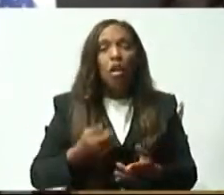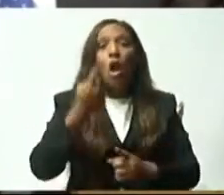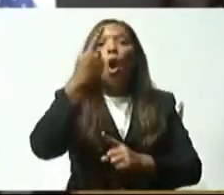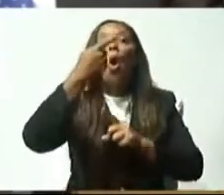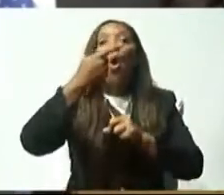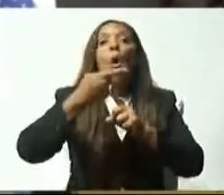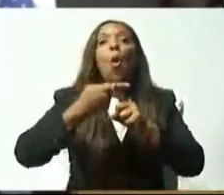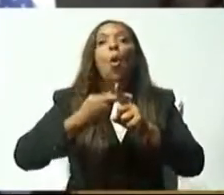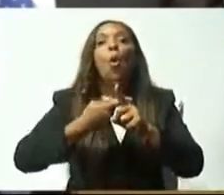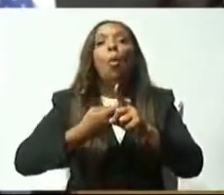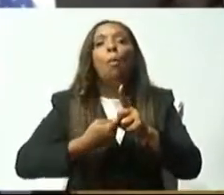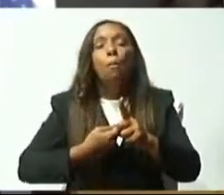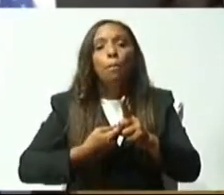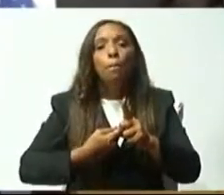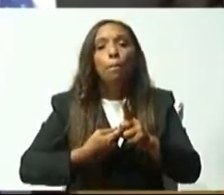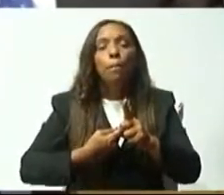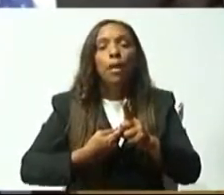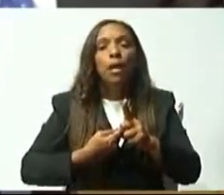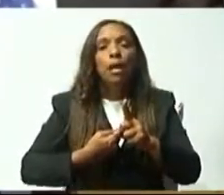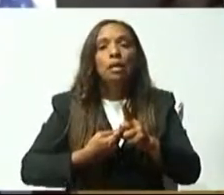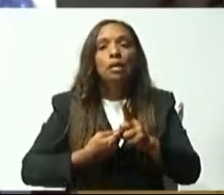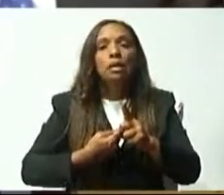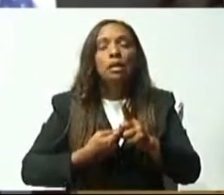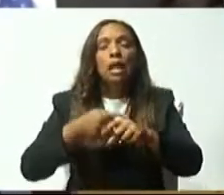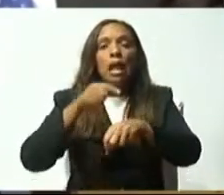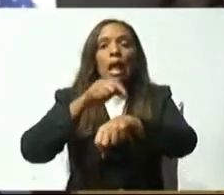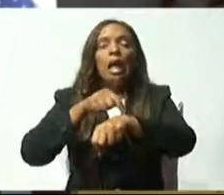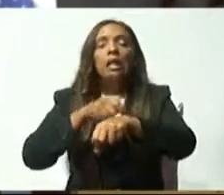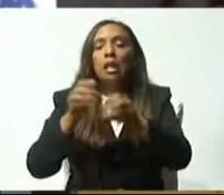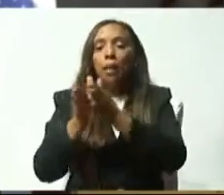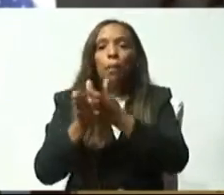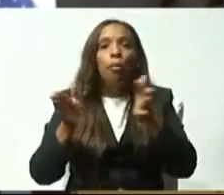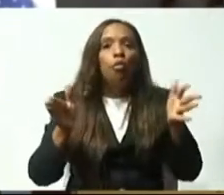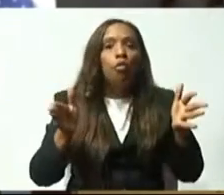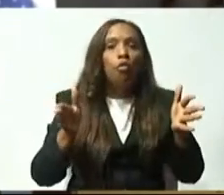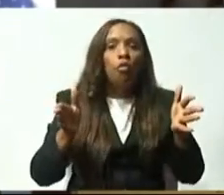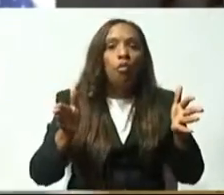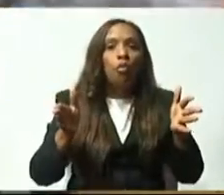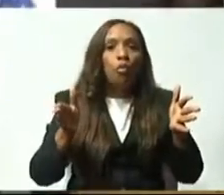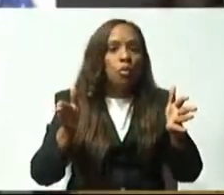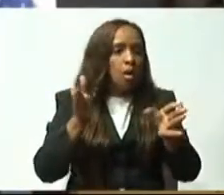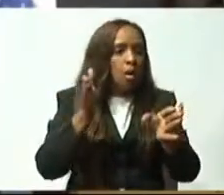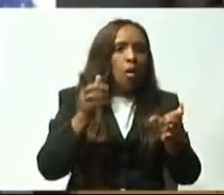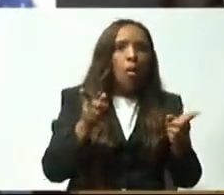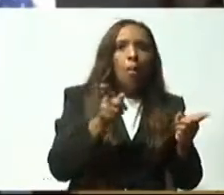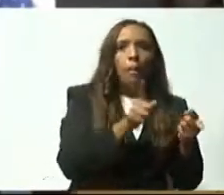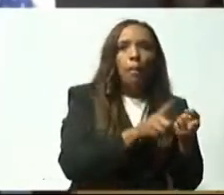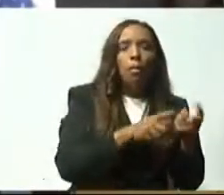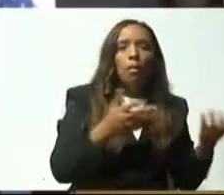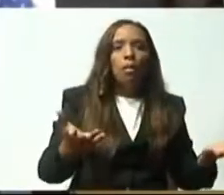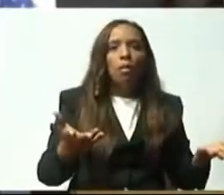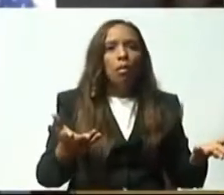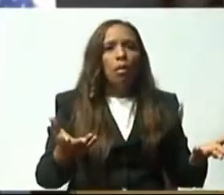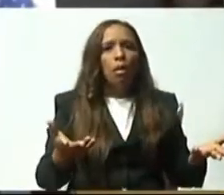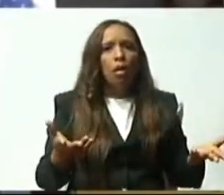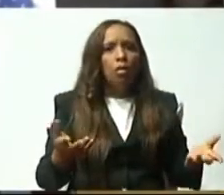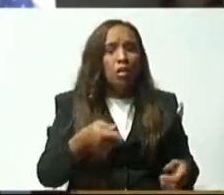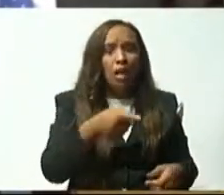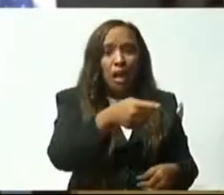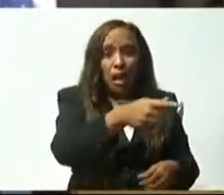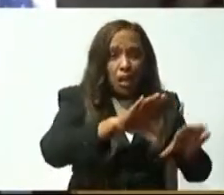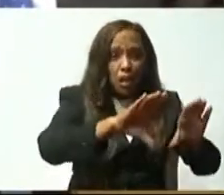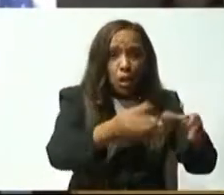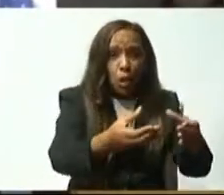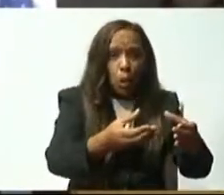voy a hacer uso, del reglamento, y voy a pedir, el sometimiento, de mi ciclo, para que se desapodere, esa comisión, que hace